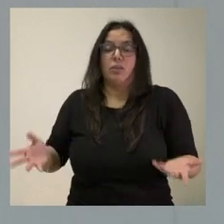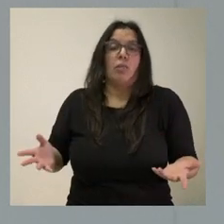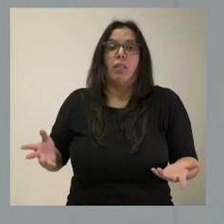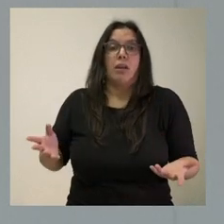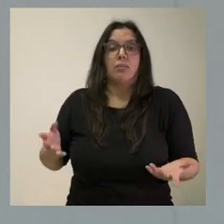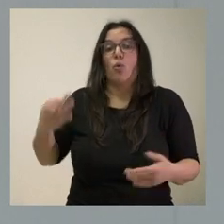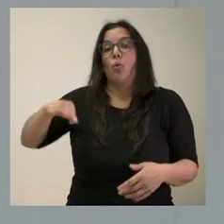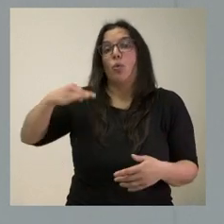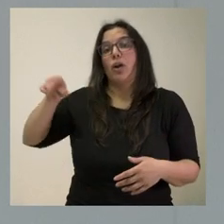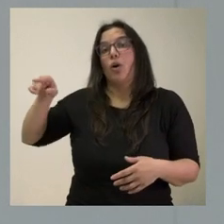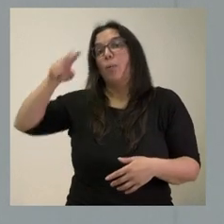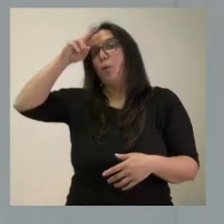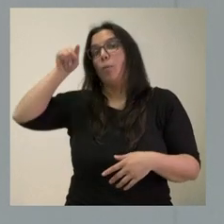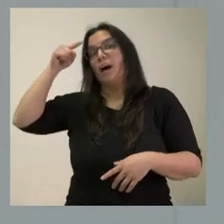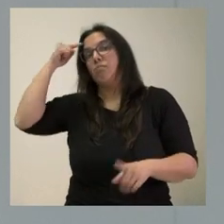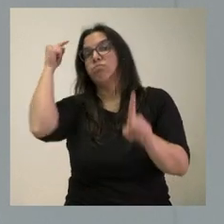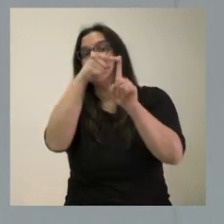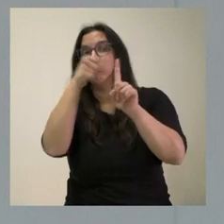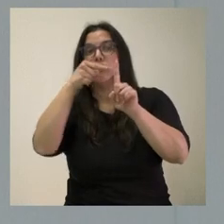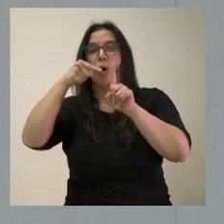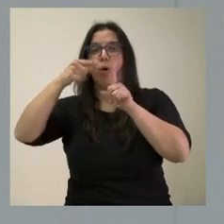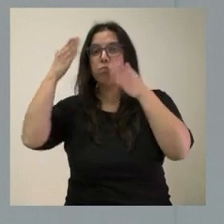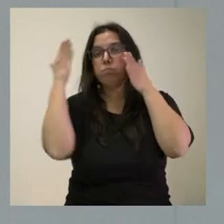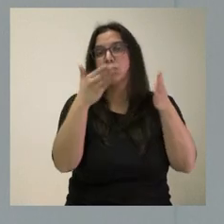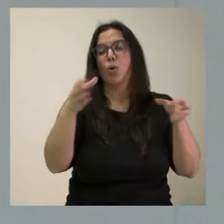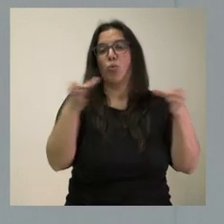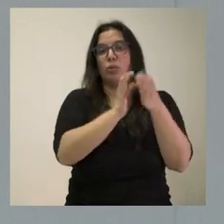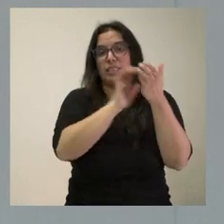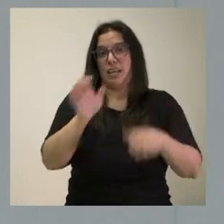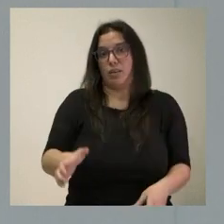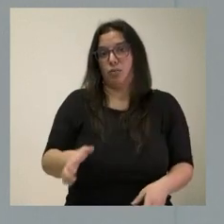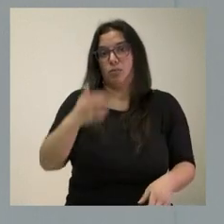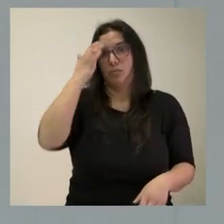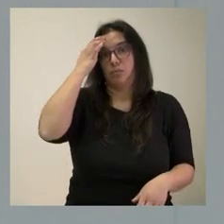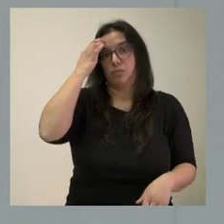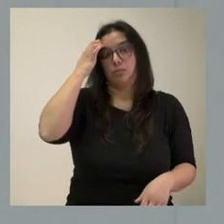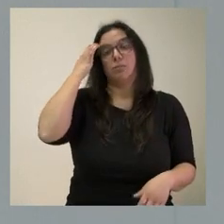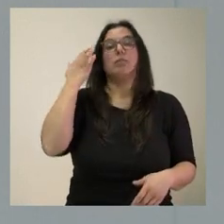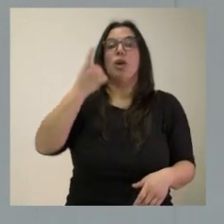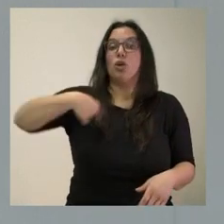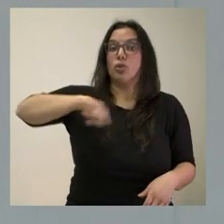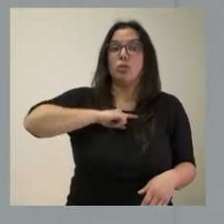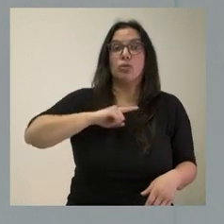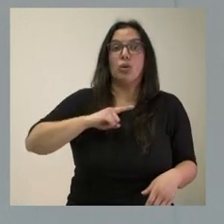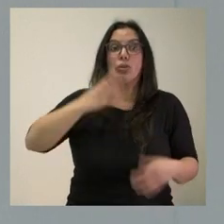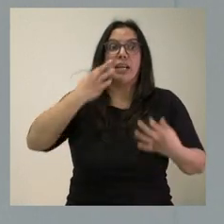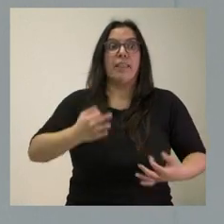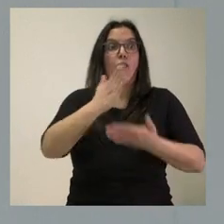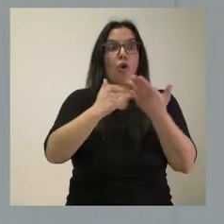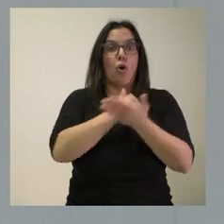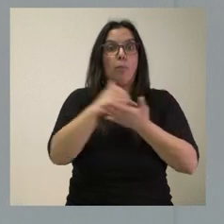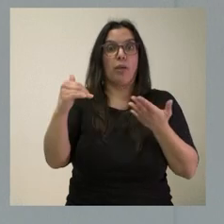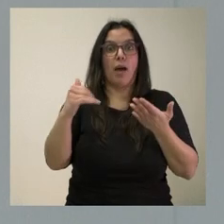el Gobierno es fijarse o poner el foco en la Junta de Castilla y León, siendo la Junta de Castilla y León, como somos, una comunidad autónoma